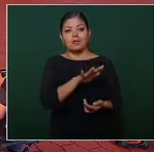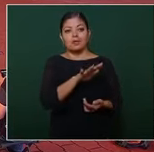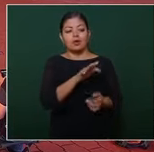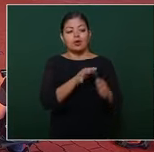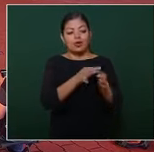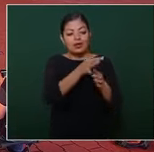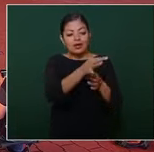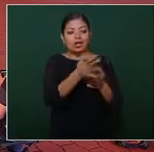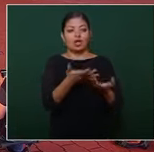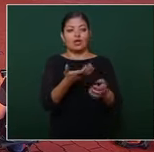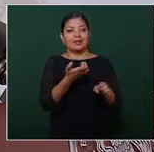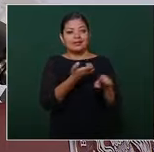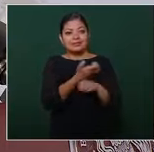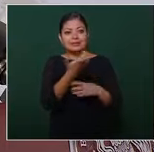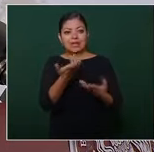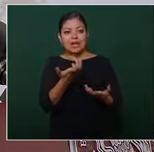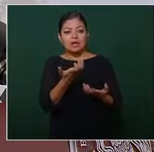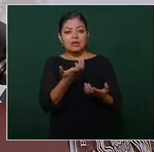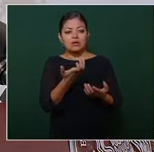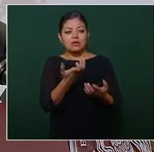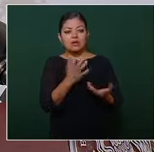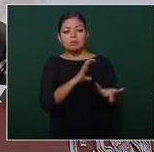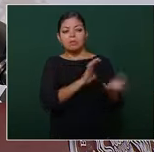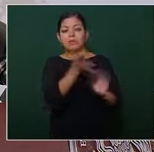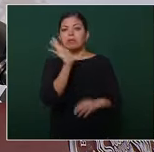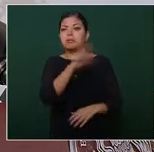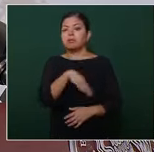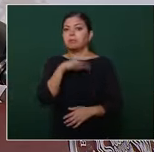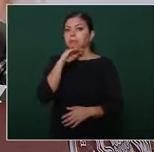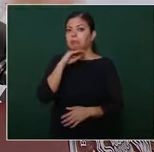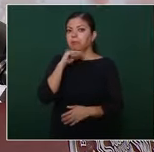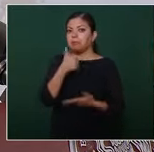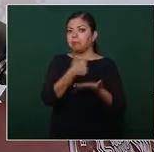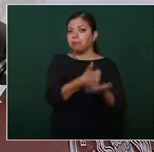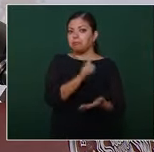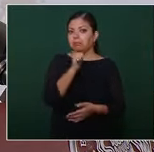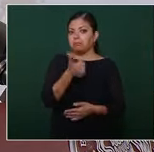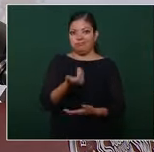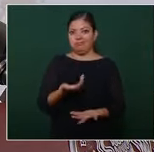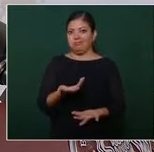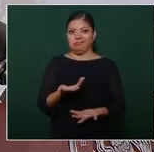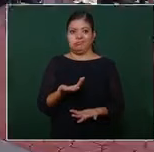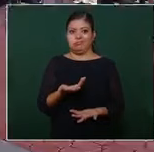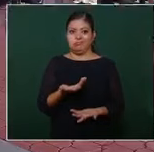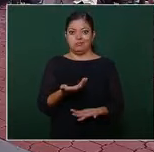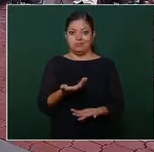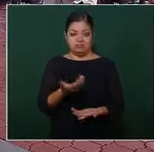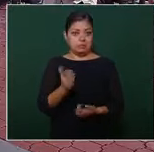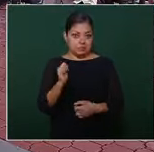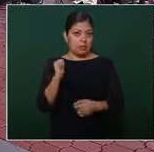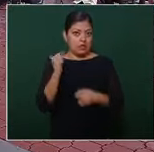y que no se ayude en lo que se puede ¿no?